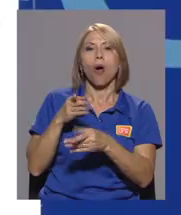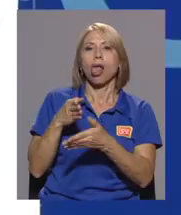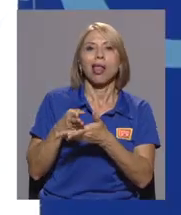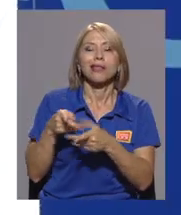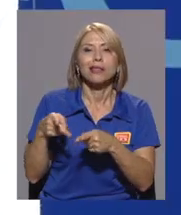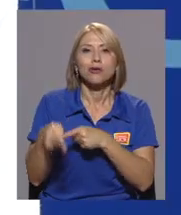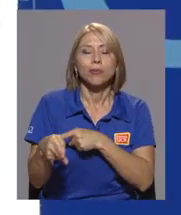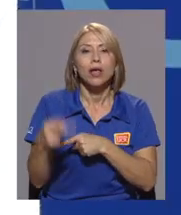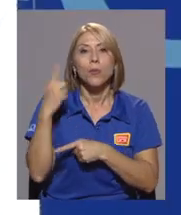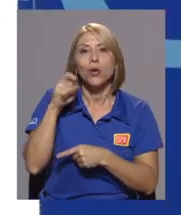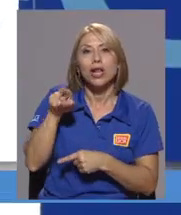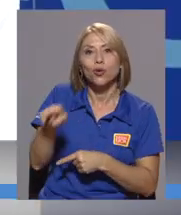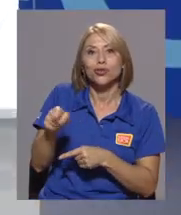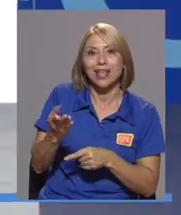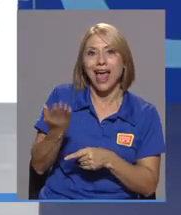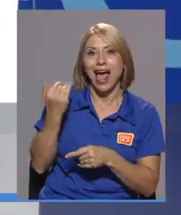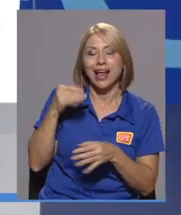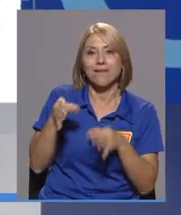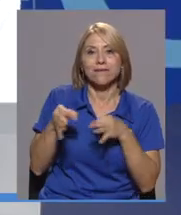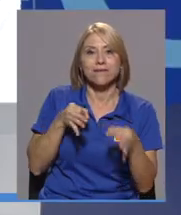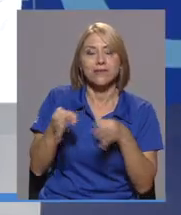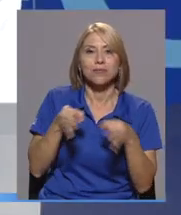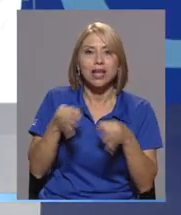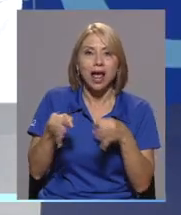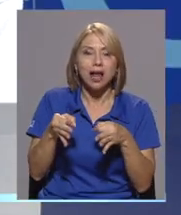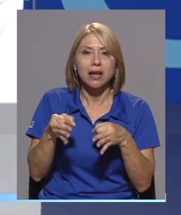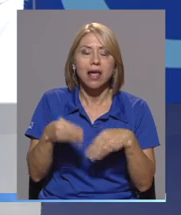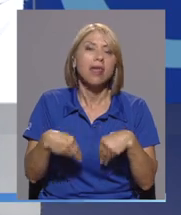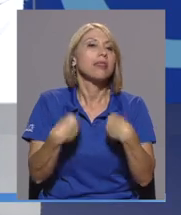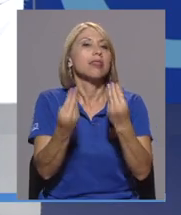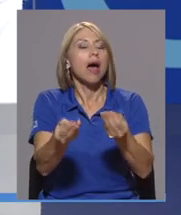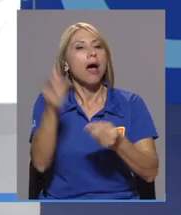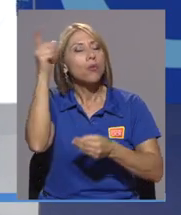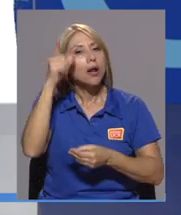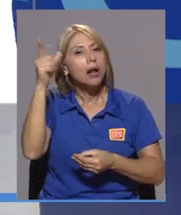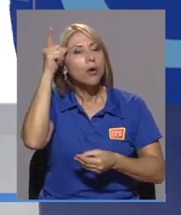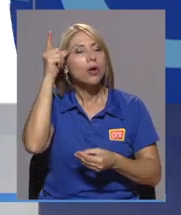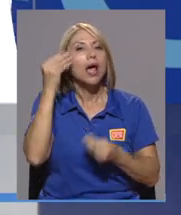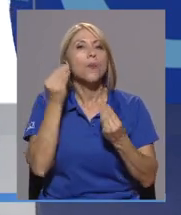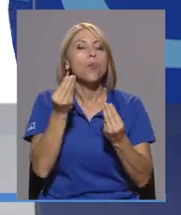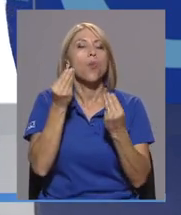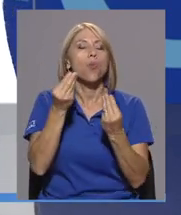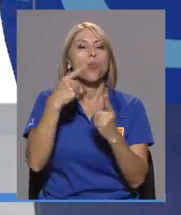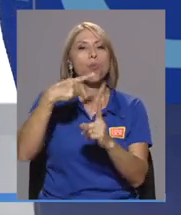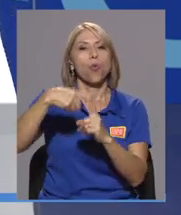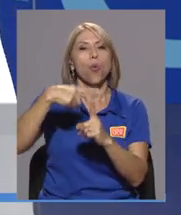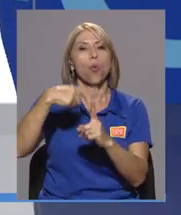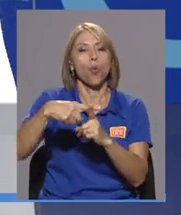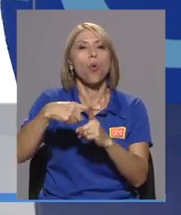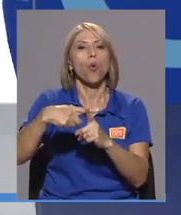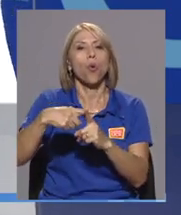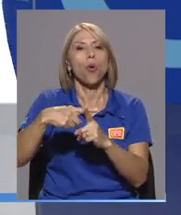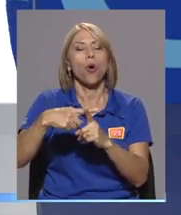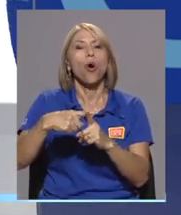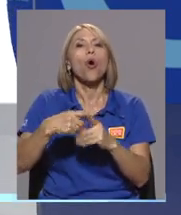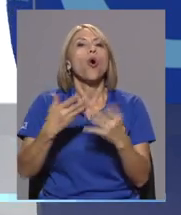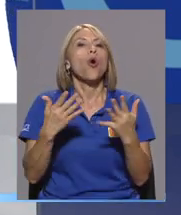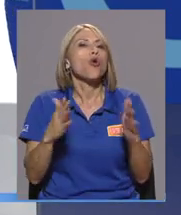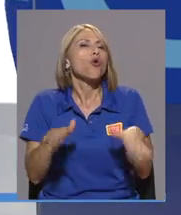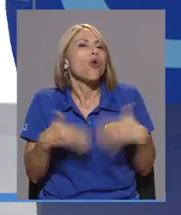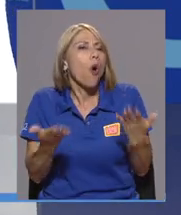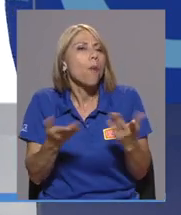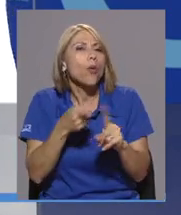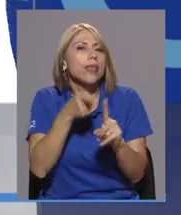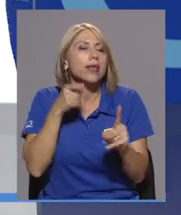Tiene usted toda la razón, inclusive no lo interrumpí porque me parece que esto que usted acaba de explicar da una lógica muy,